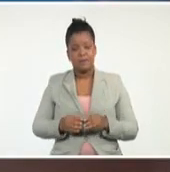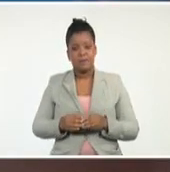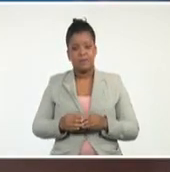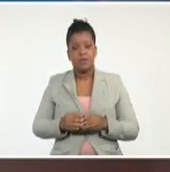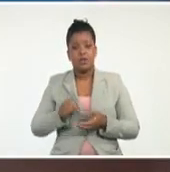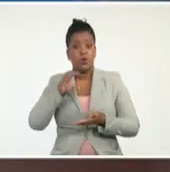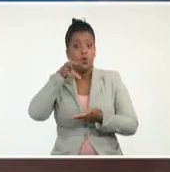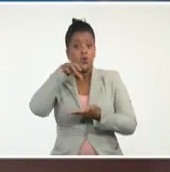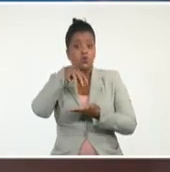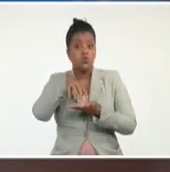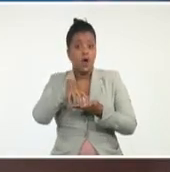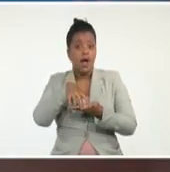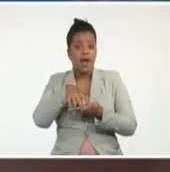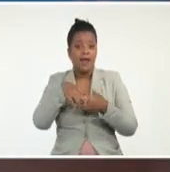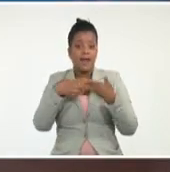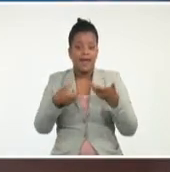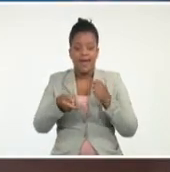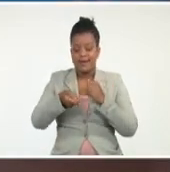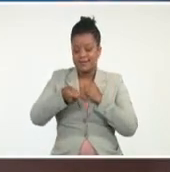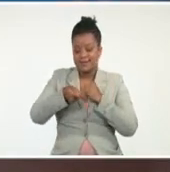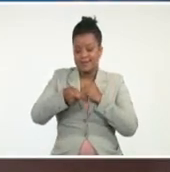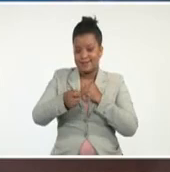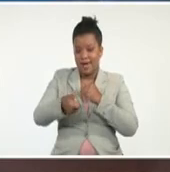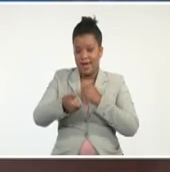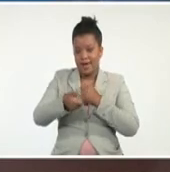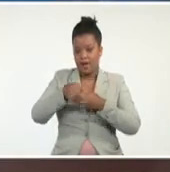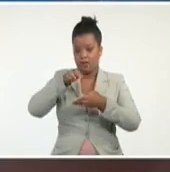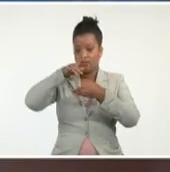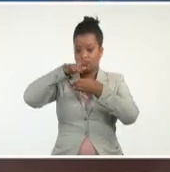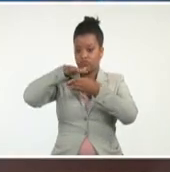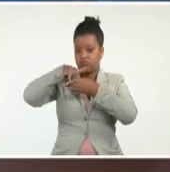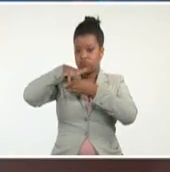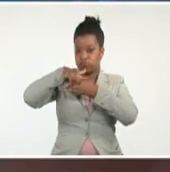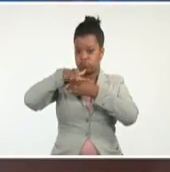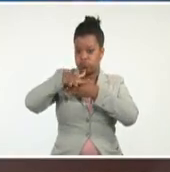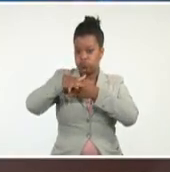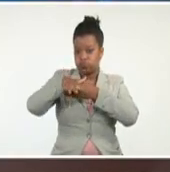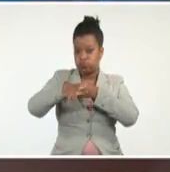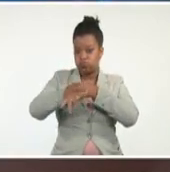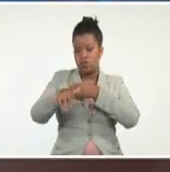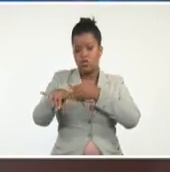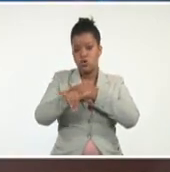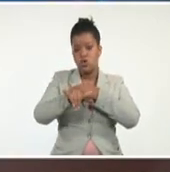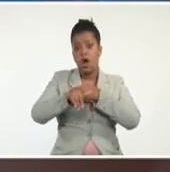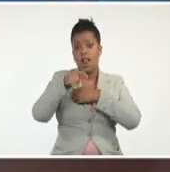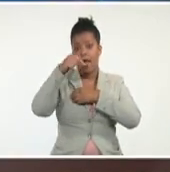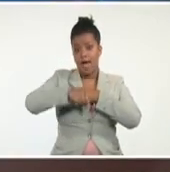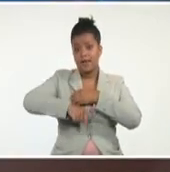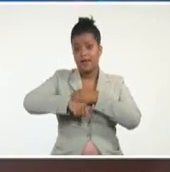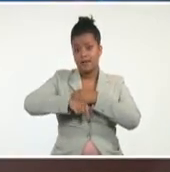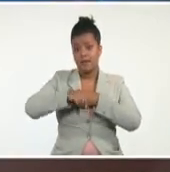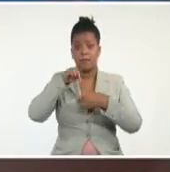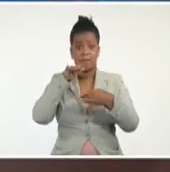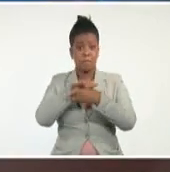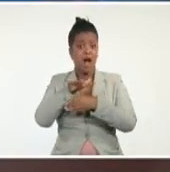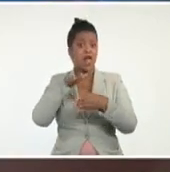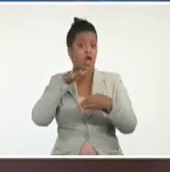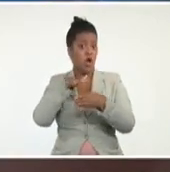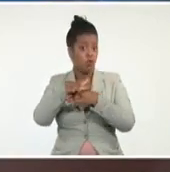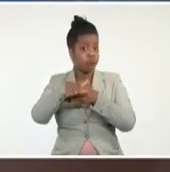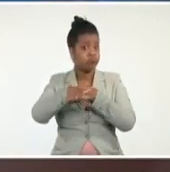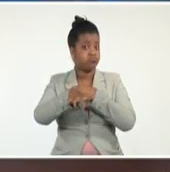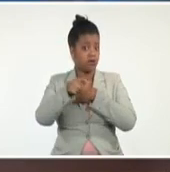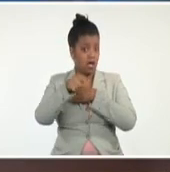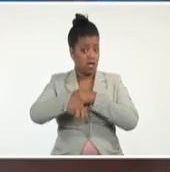más bajas de ese litoral norte-occidental, incluyendo el malecón Abandreau. Quiere decir esto, que aunque haya fuertes